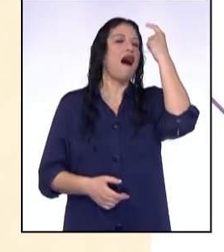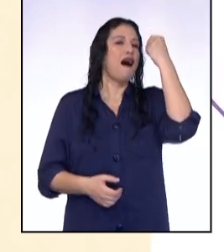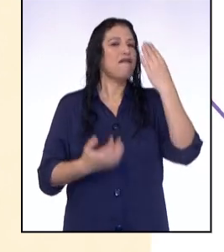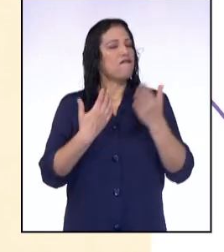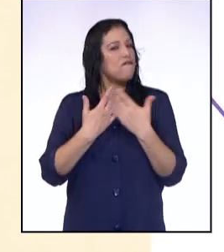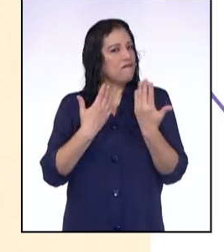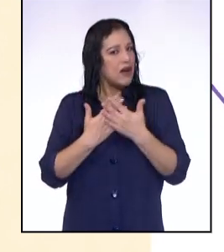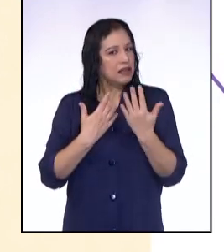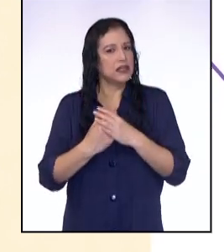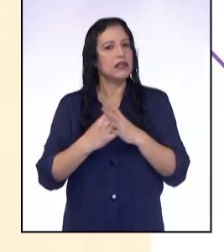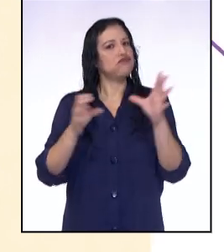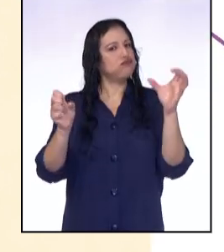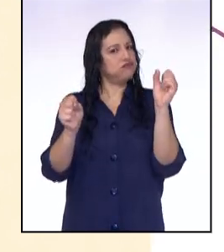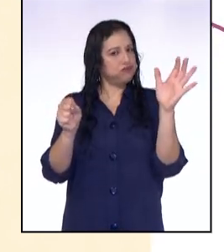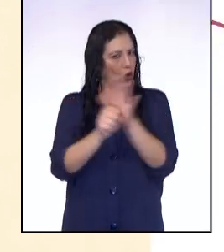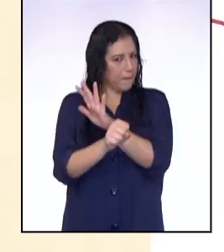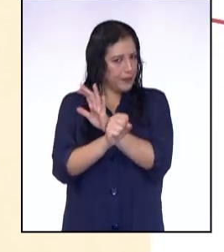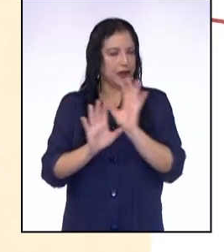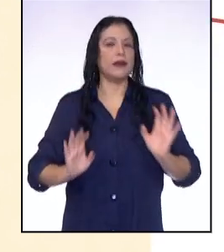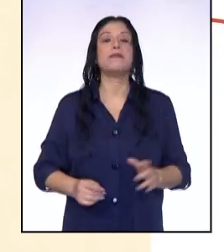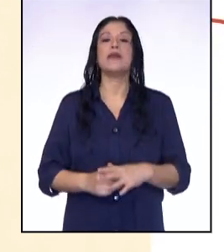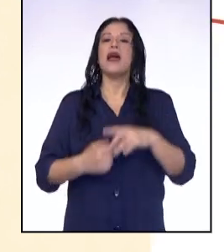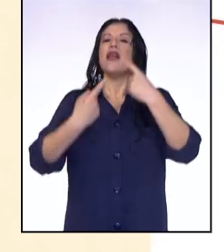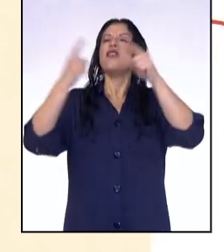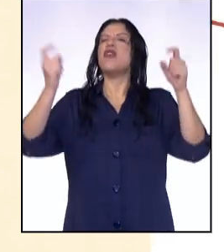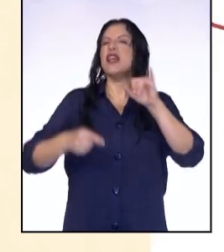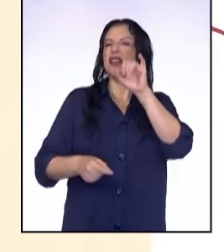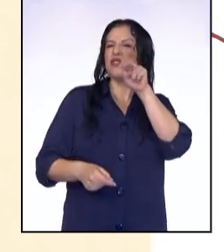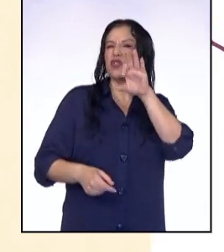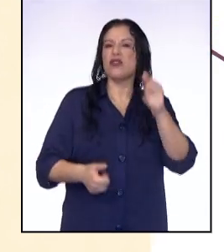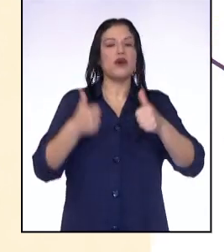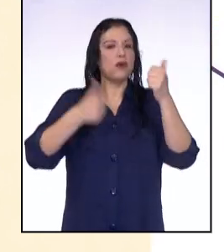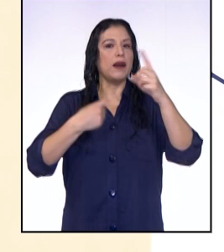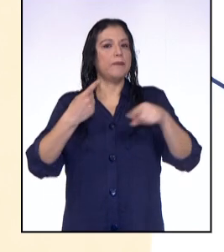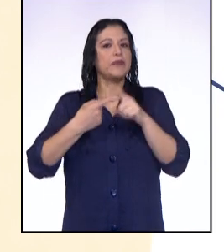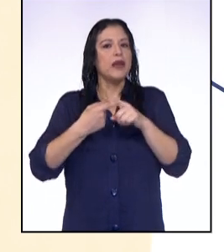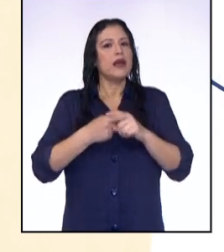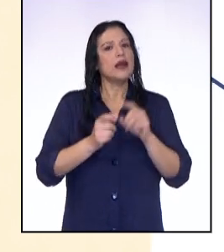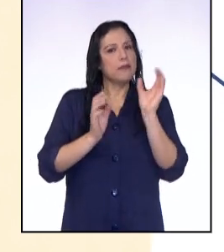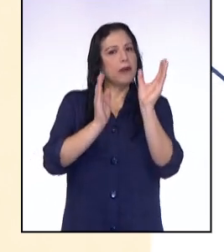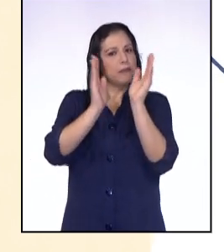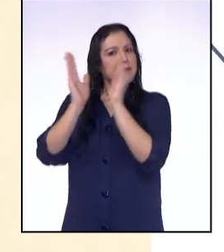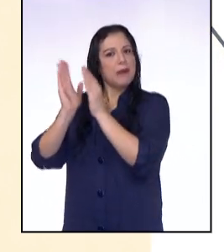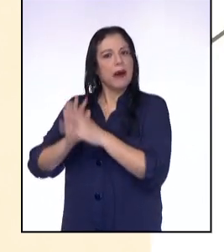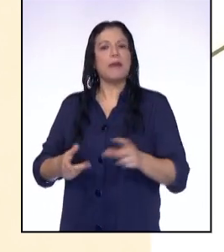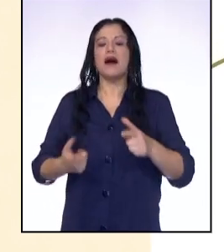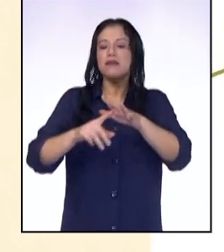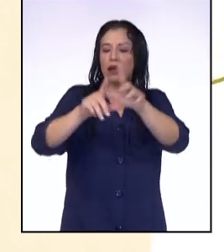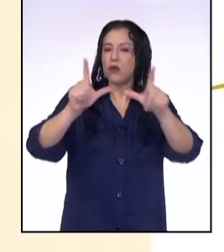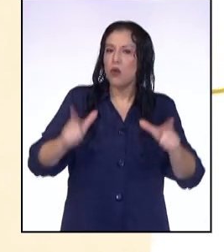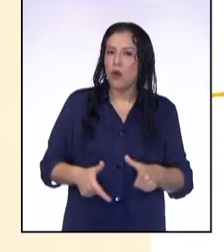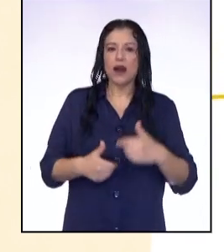sencilla y completa. Los tipos de infografías pueden ser secuencial, geográfica, proceso,